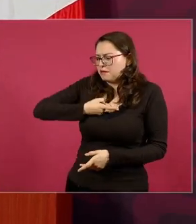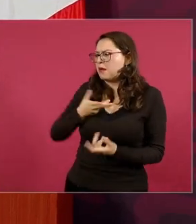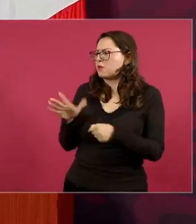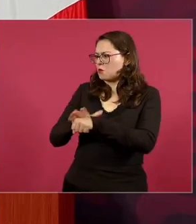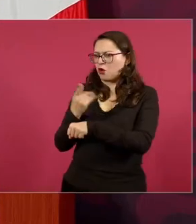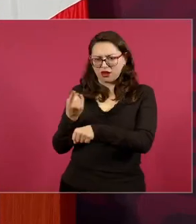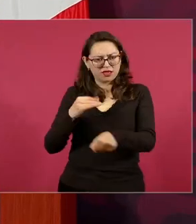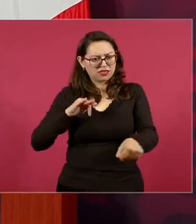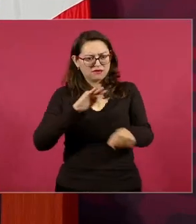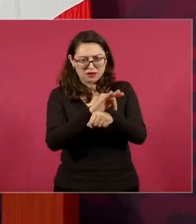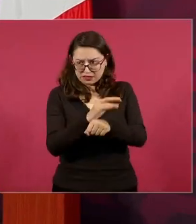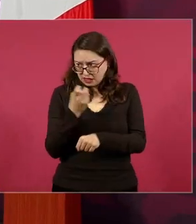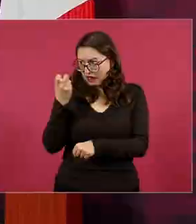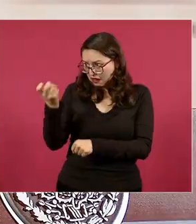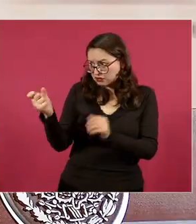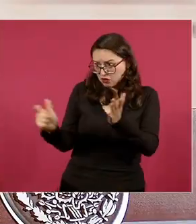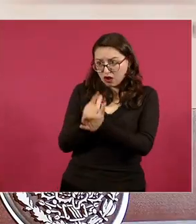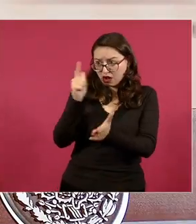¿esto es derecho?